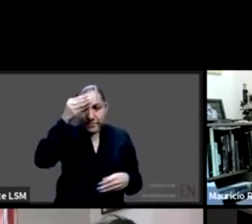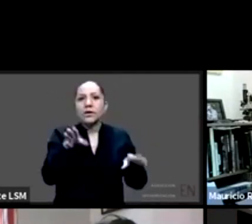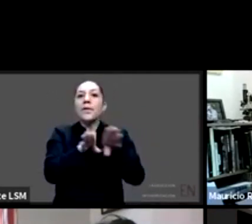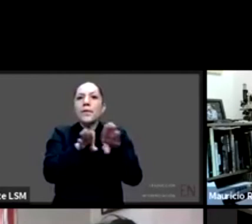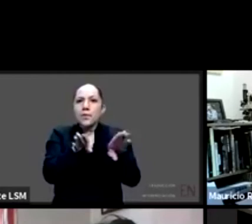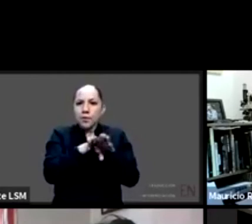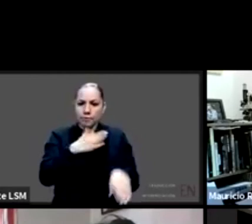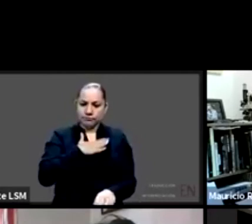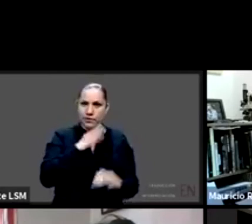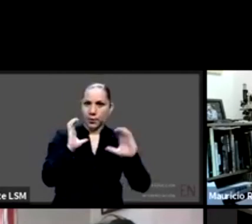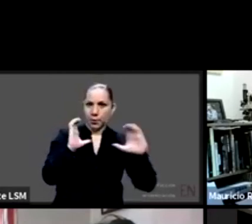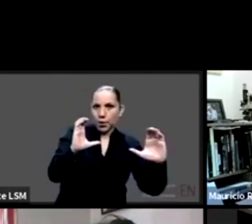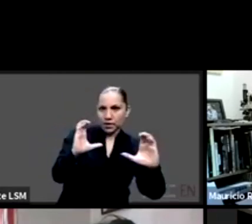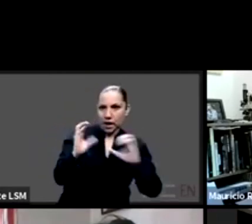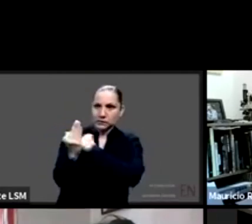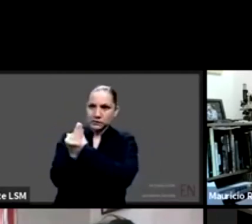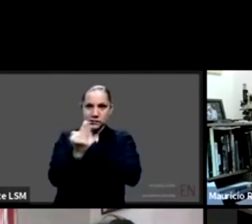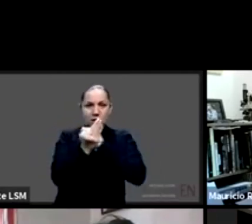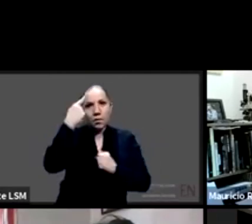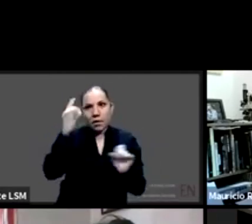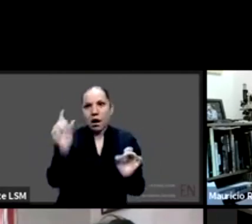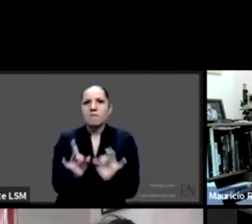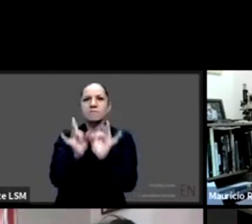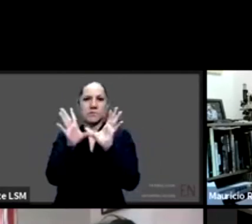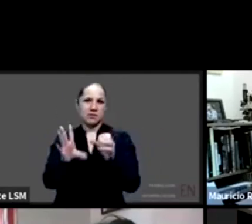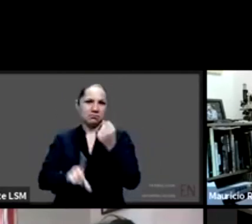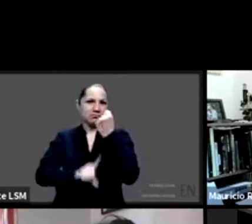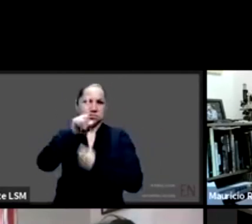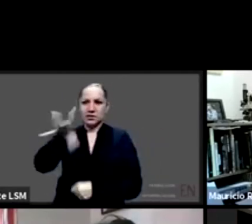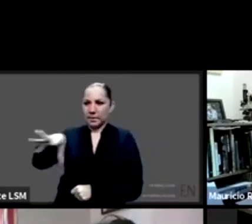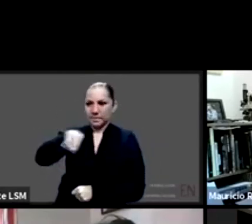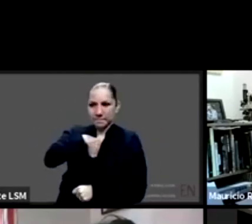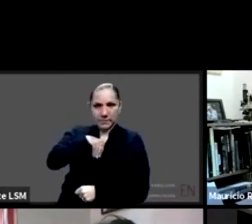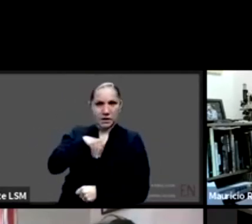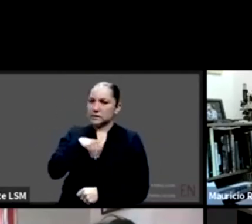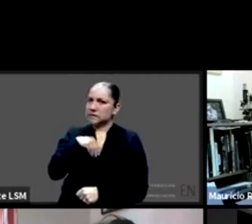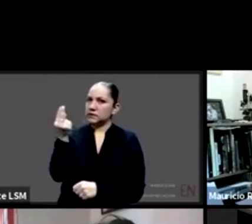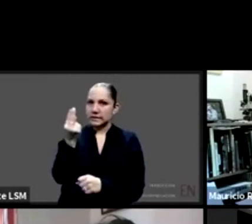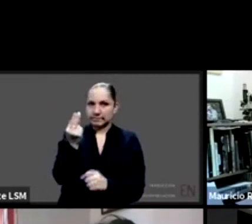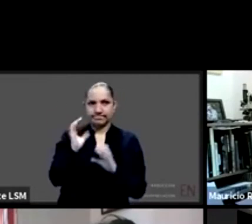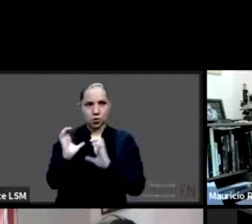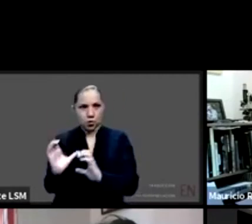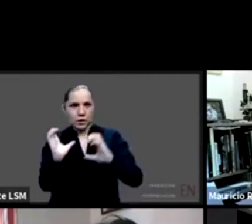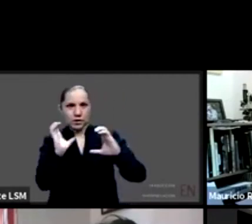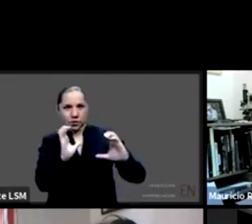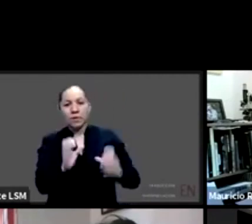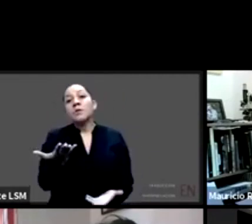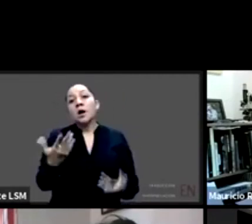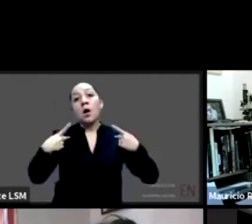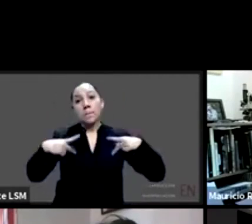anular prácticamente el riesgo de contagio de esta enfermedad y que las personas que acompañan a los niños